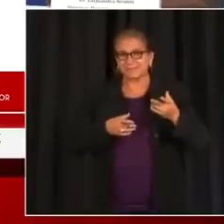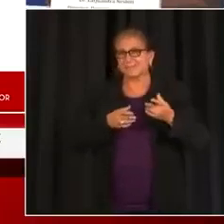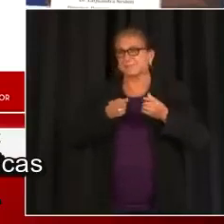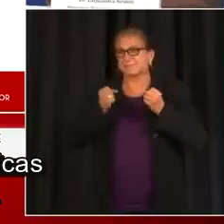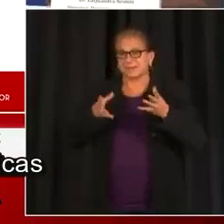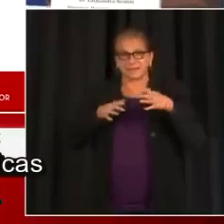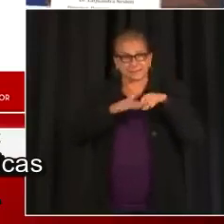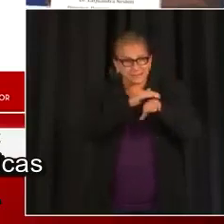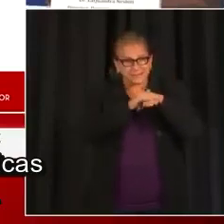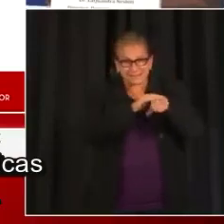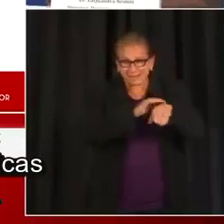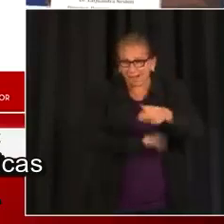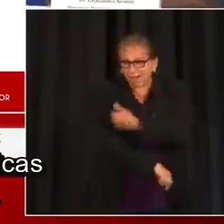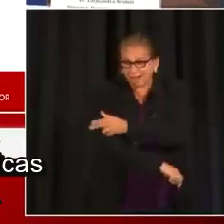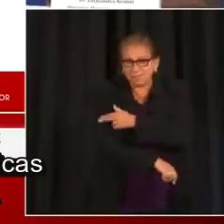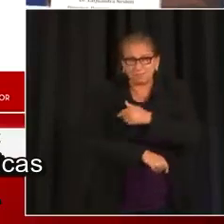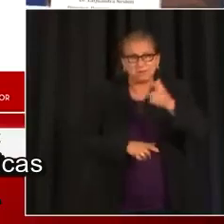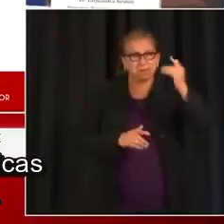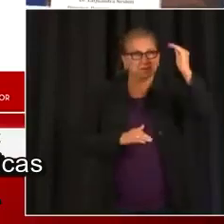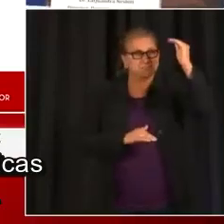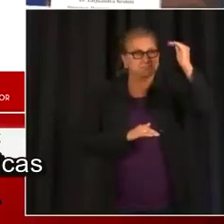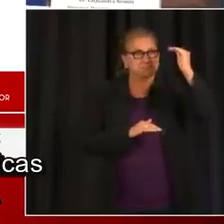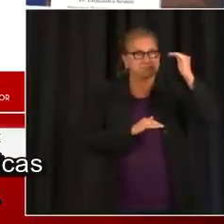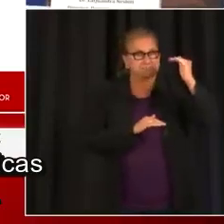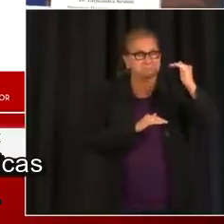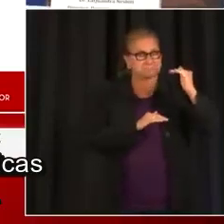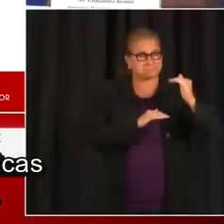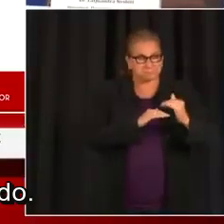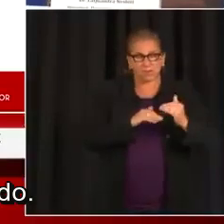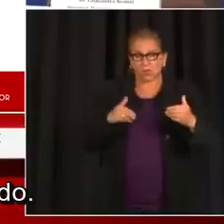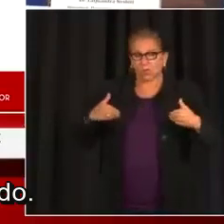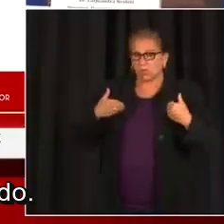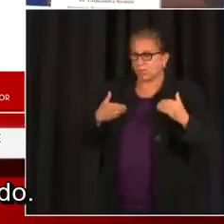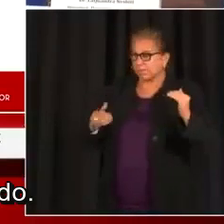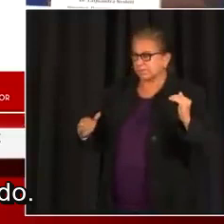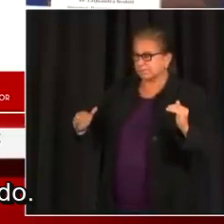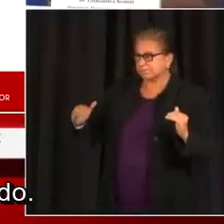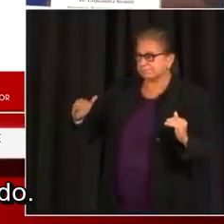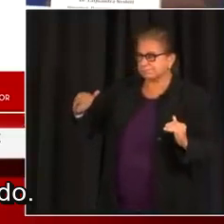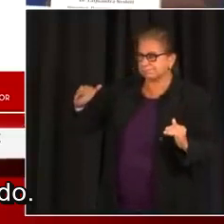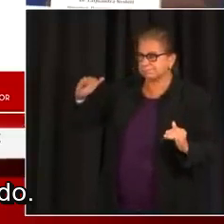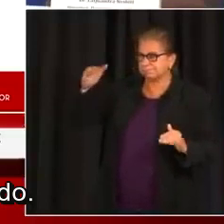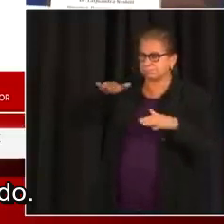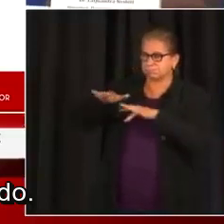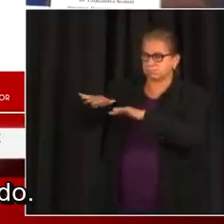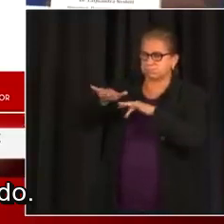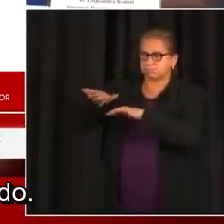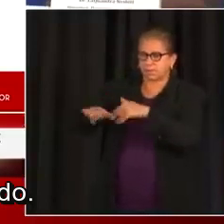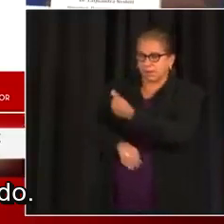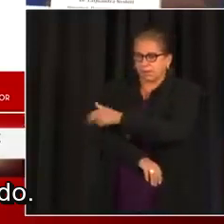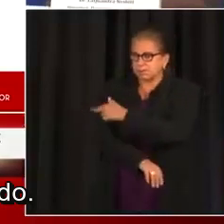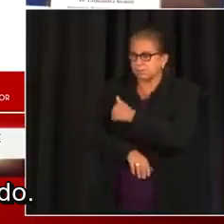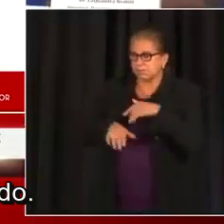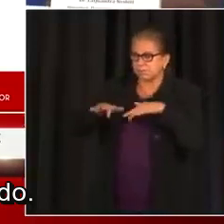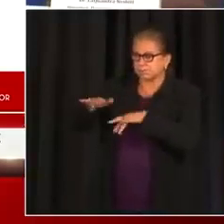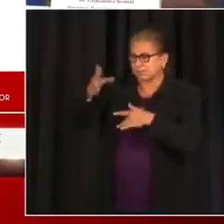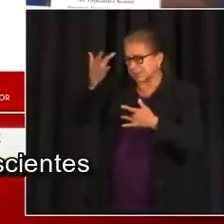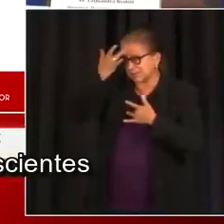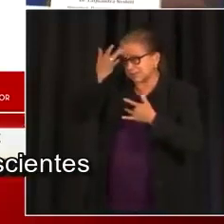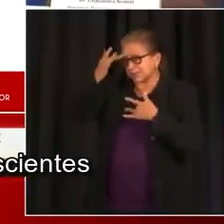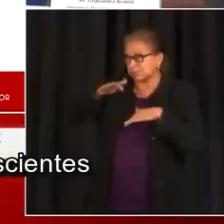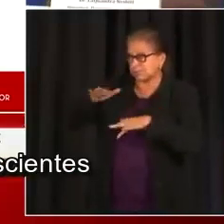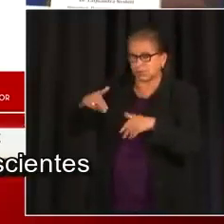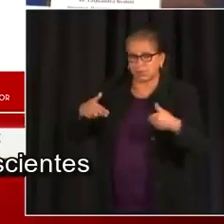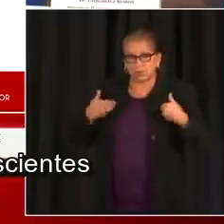mayor que tenían enfermedades crónicas que requerían hospitalización. Y ahora la pandemia, como ha hecho de manera nacional, está cambiando.